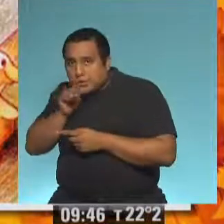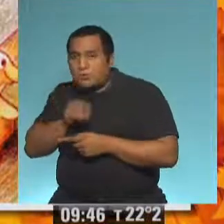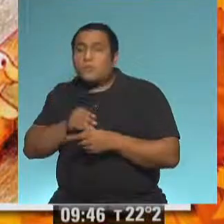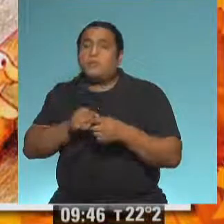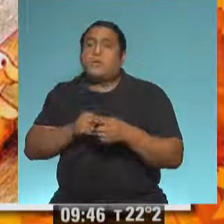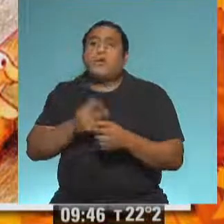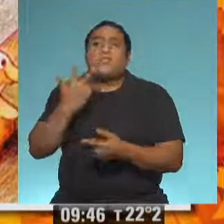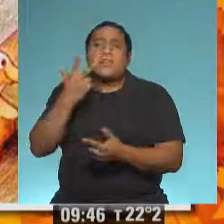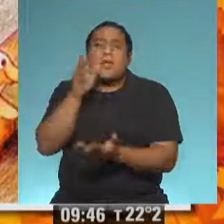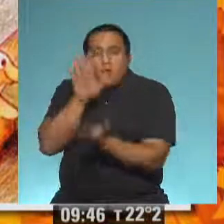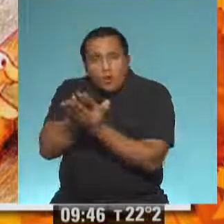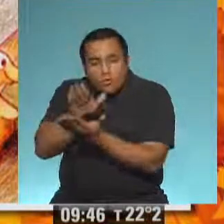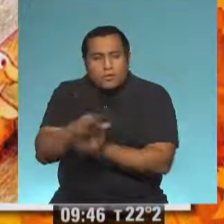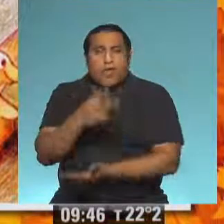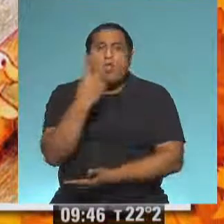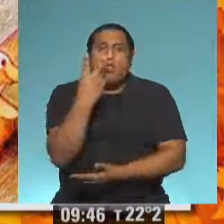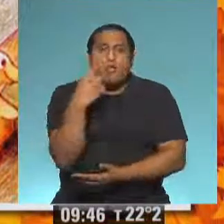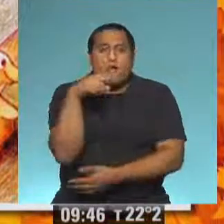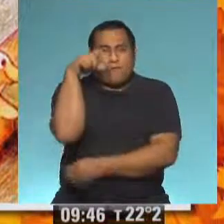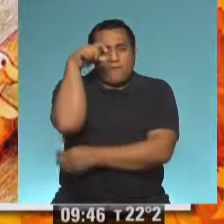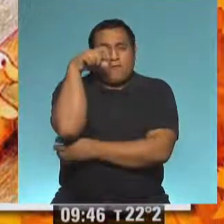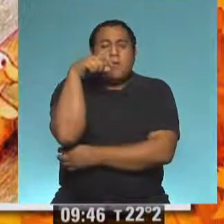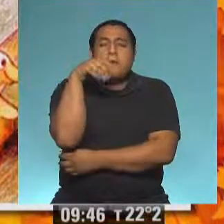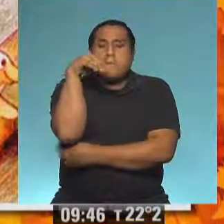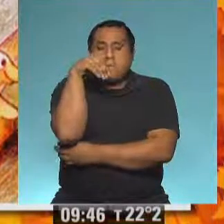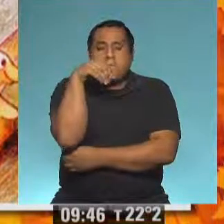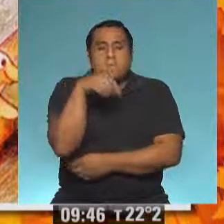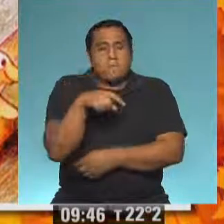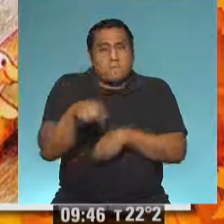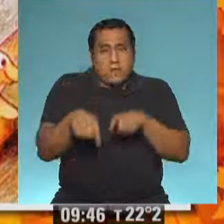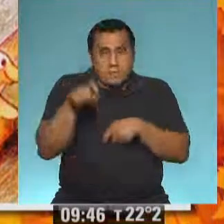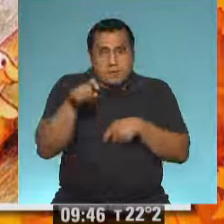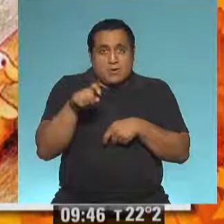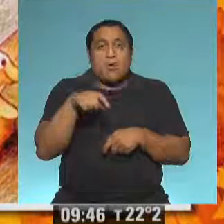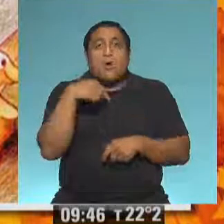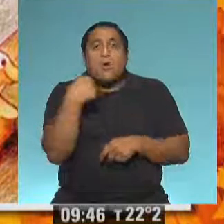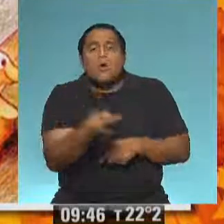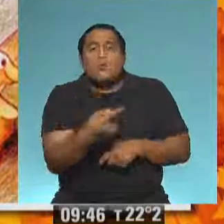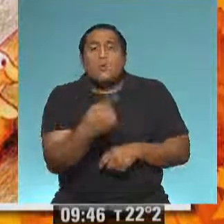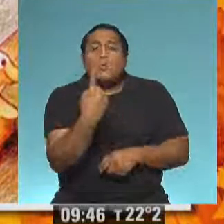tres cocodrilos, dos flamencos y una tortuga que alimentar.